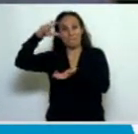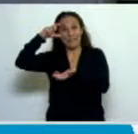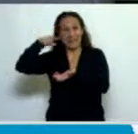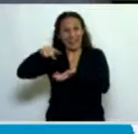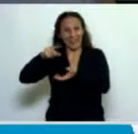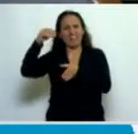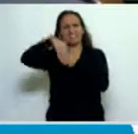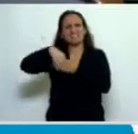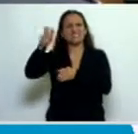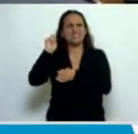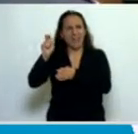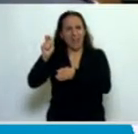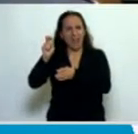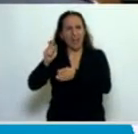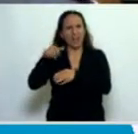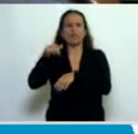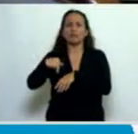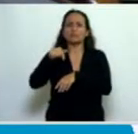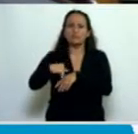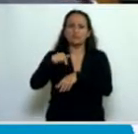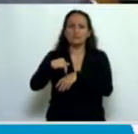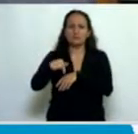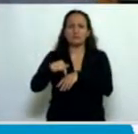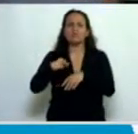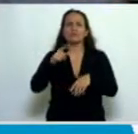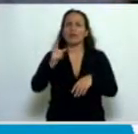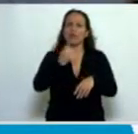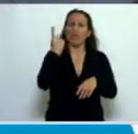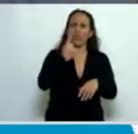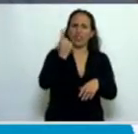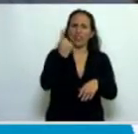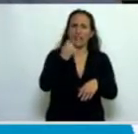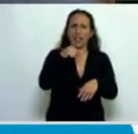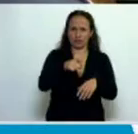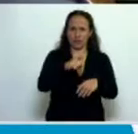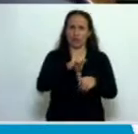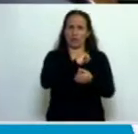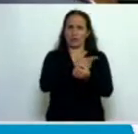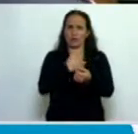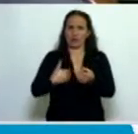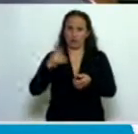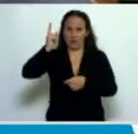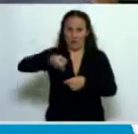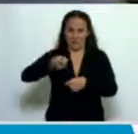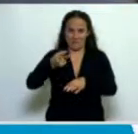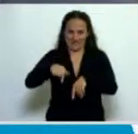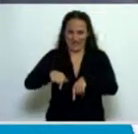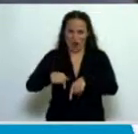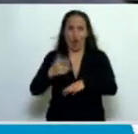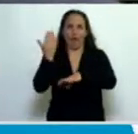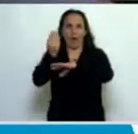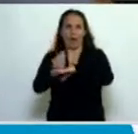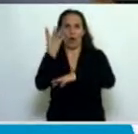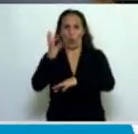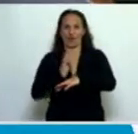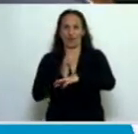constituya con por lo menos un director designado por este Poder Ejecutivo con un mandato de 4 años. Es decir, el